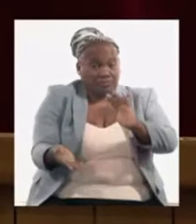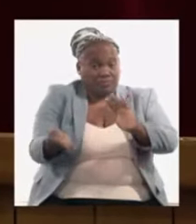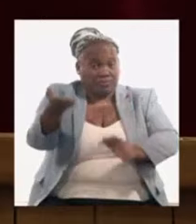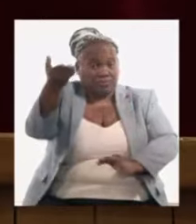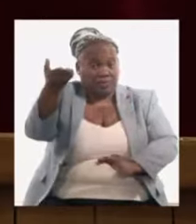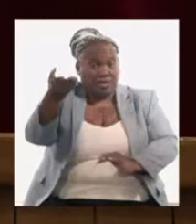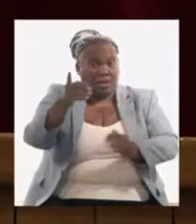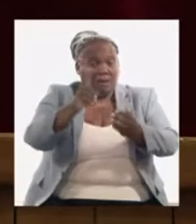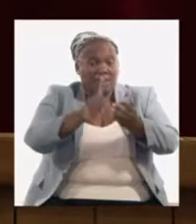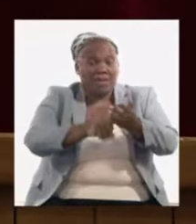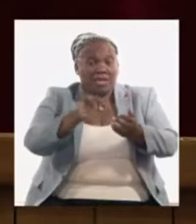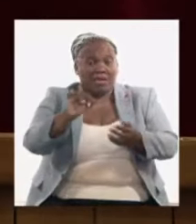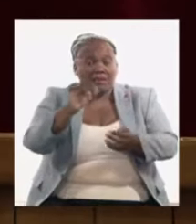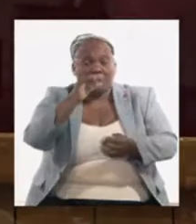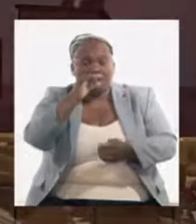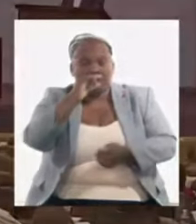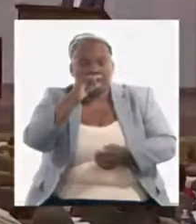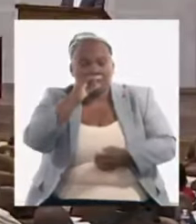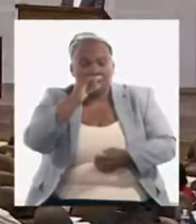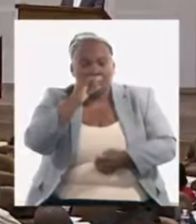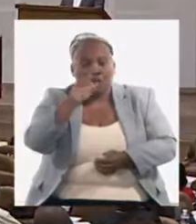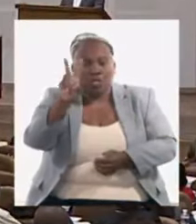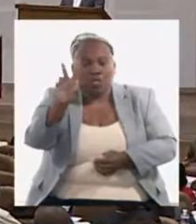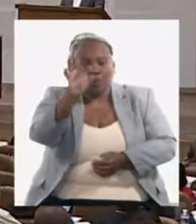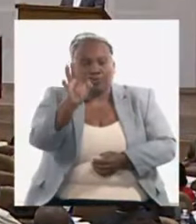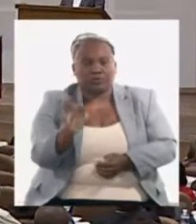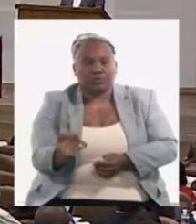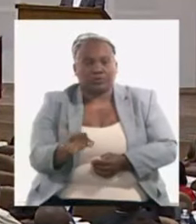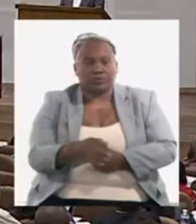producto interno de luto a precios constantes en el entorno de un 2%